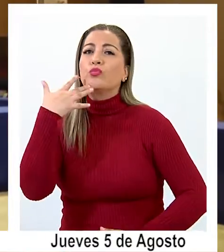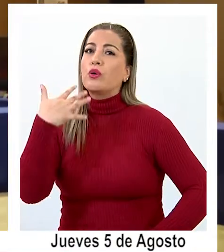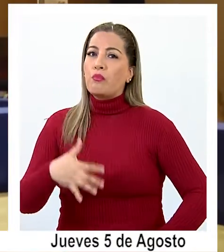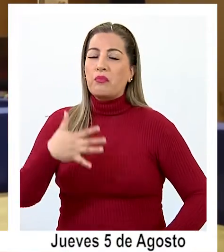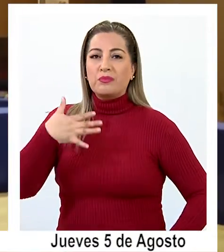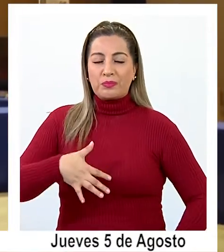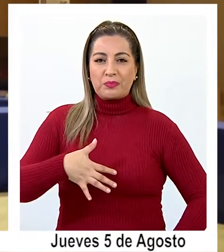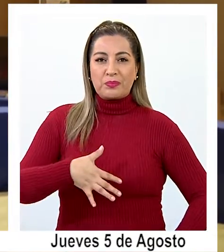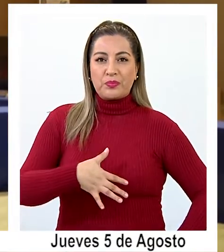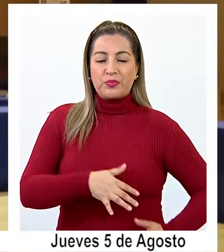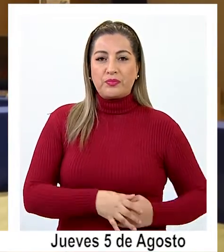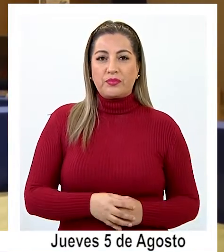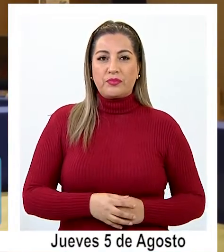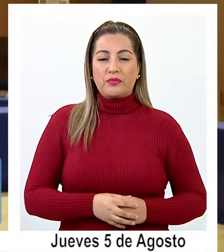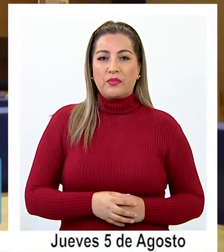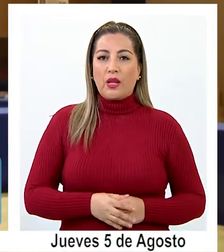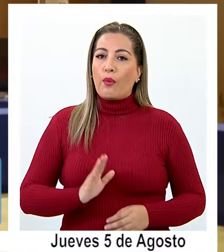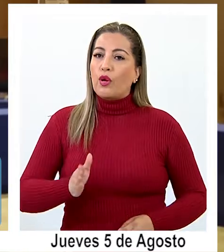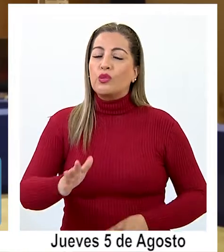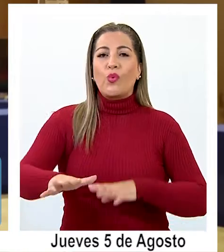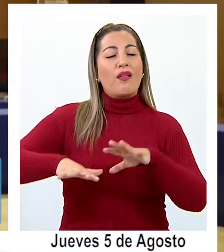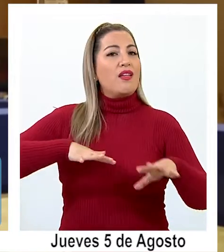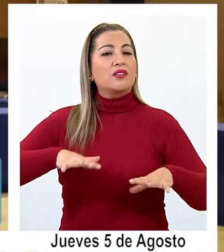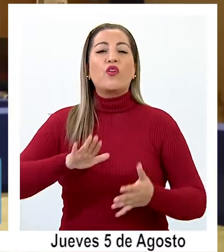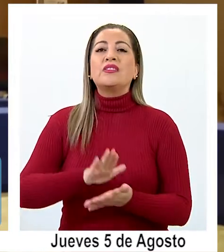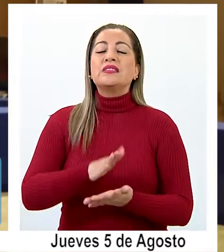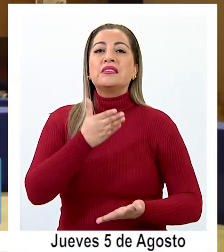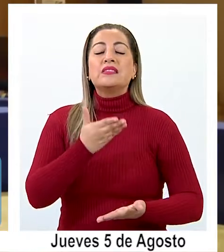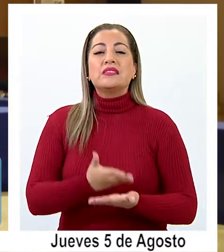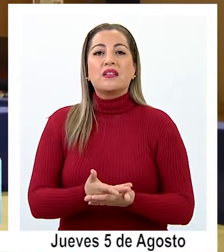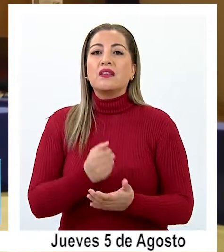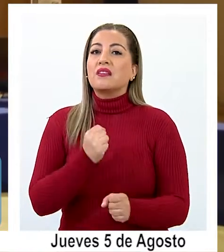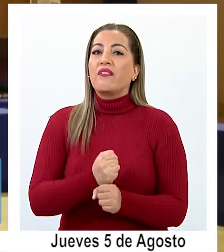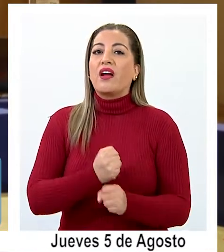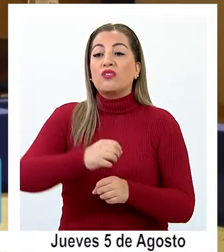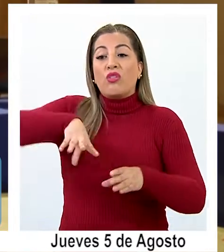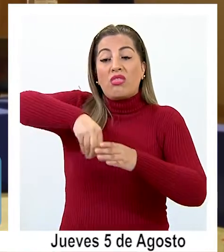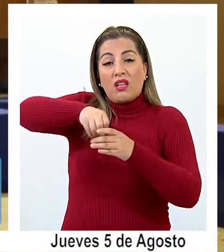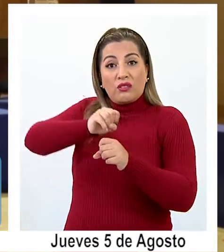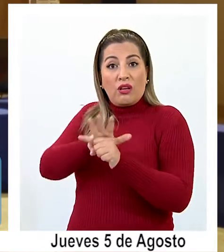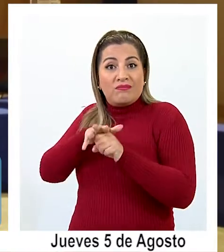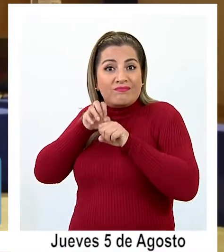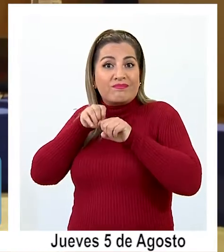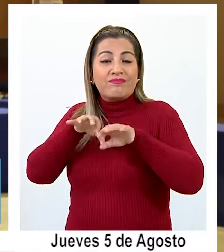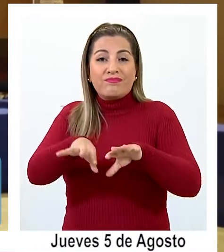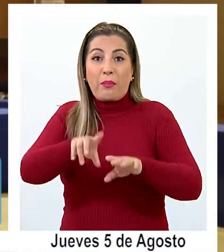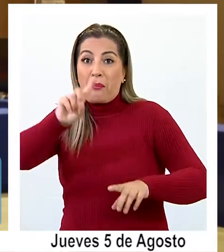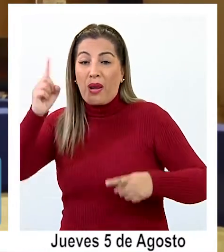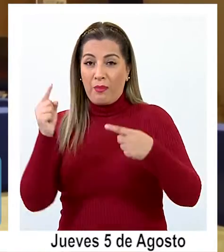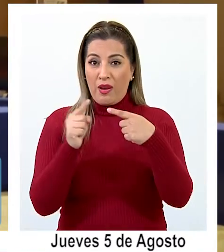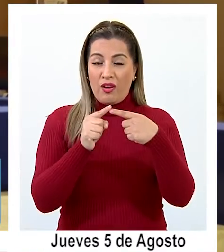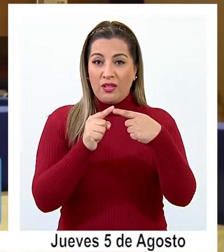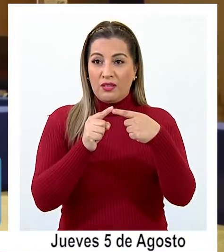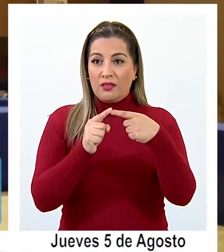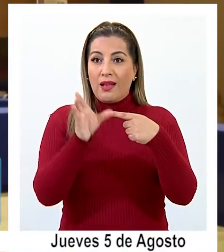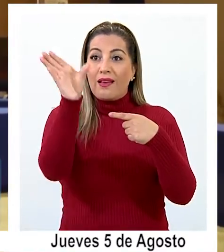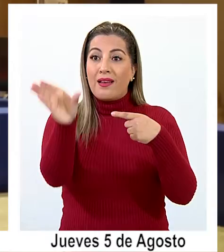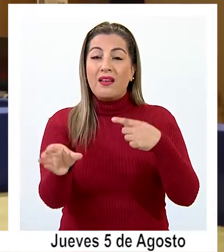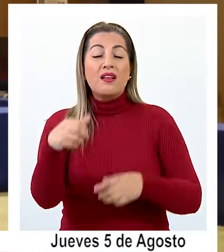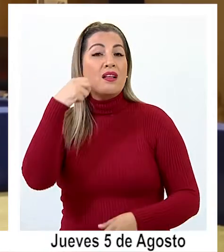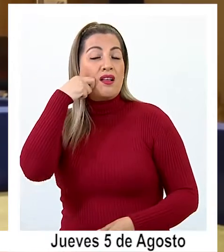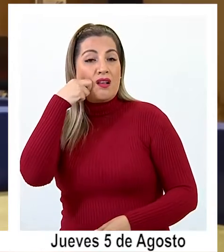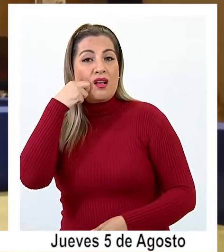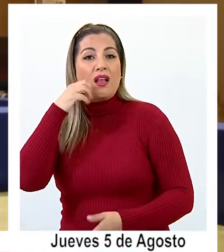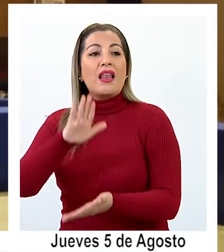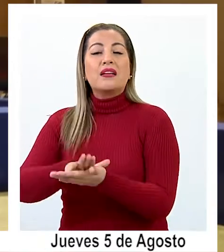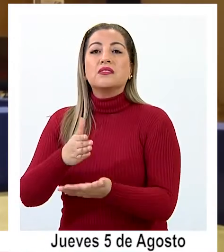por mantener su actividad sana y operando durante la pandemia, priorizando el cuidado de la salud y la